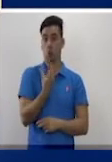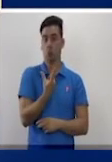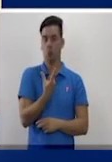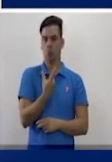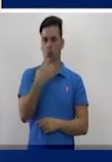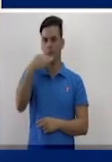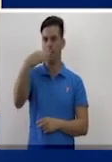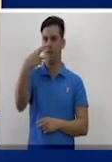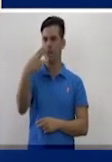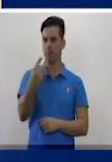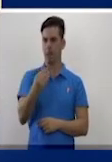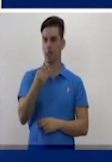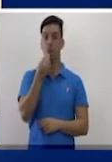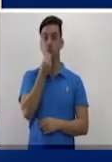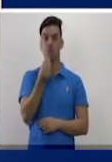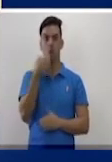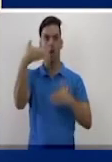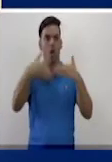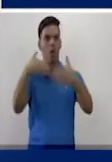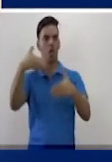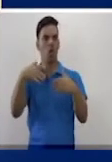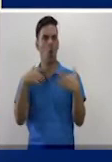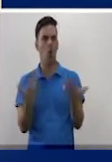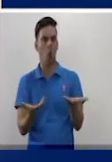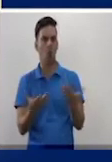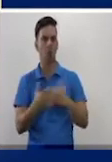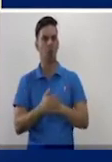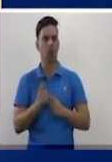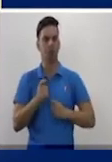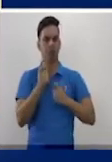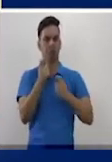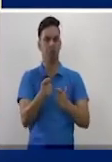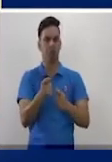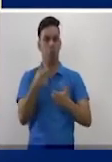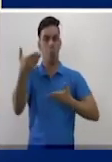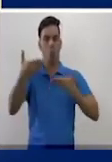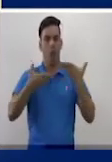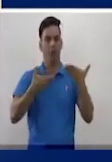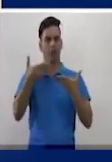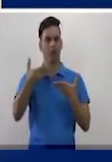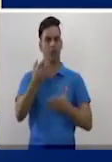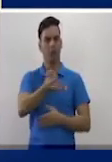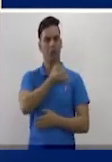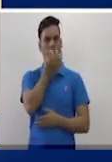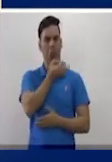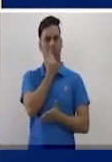narración, cuento, pintura, música y escultura.